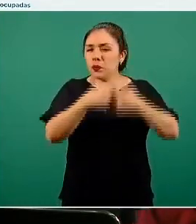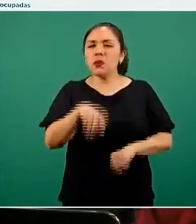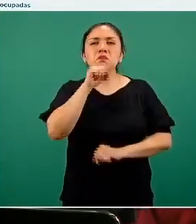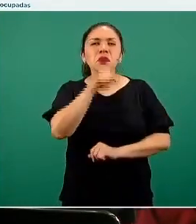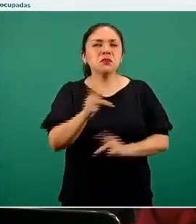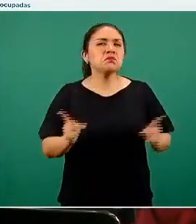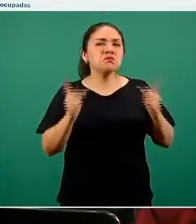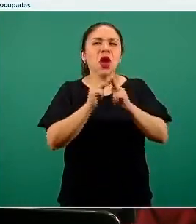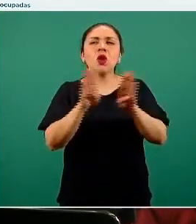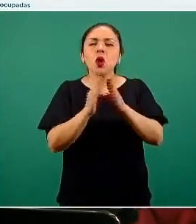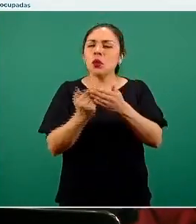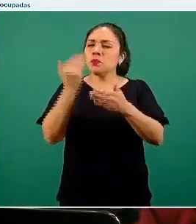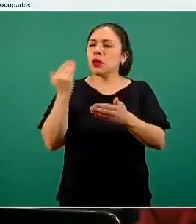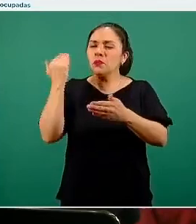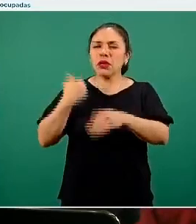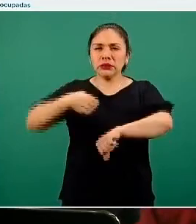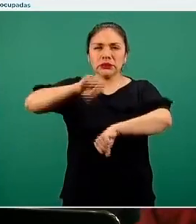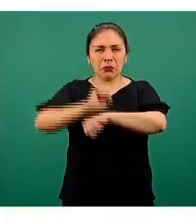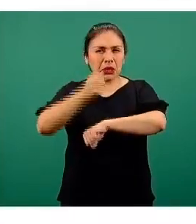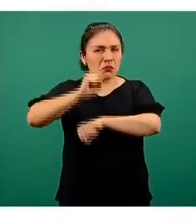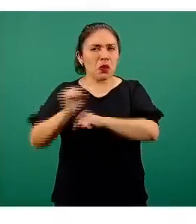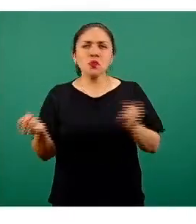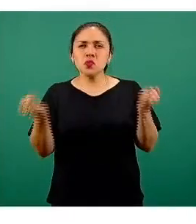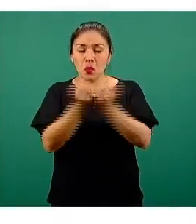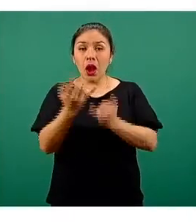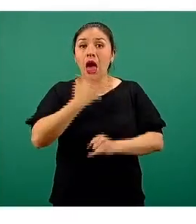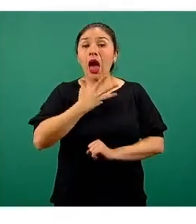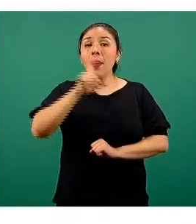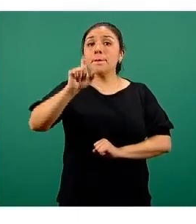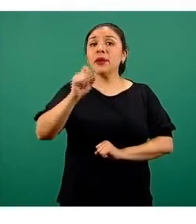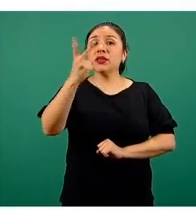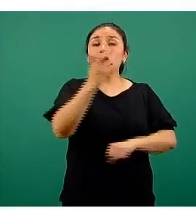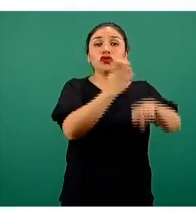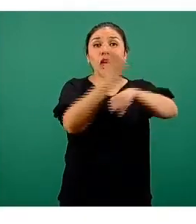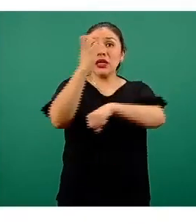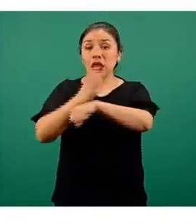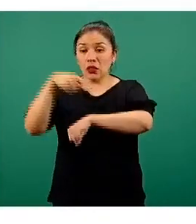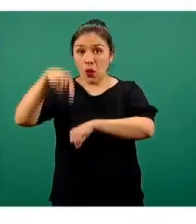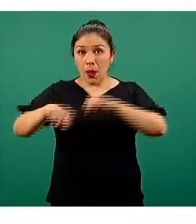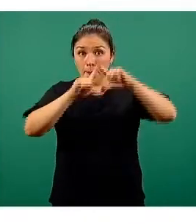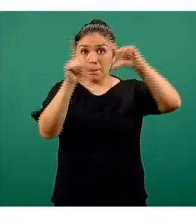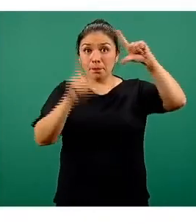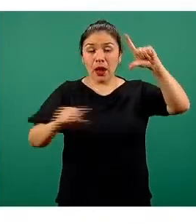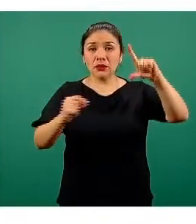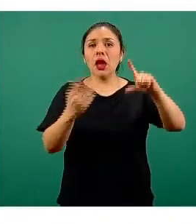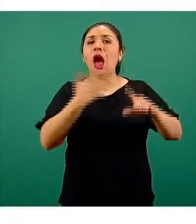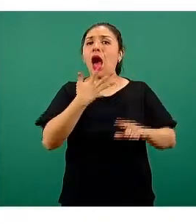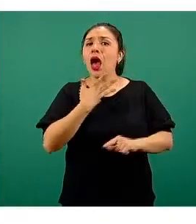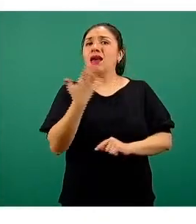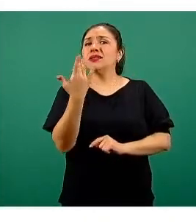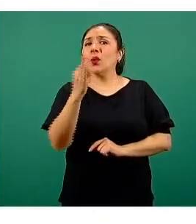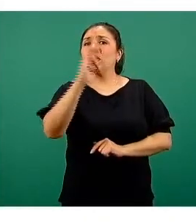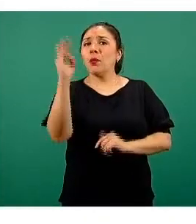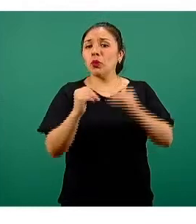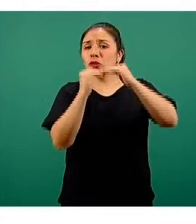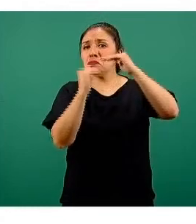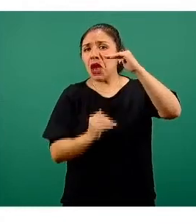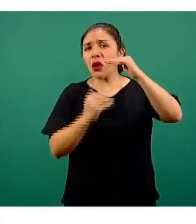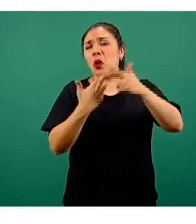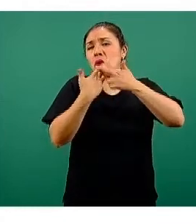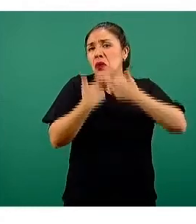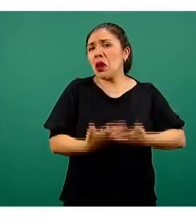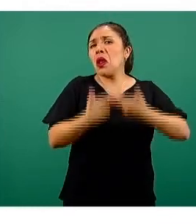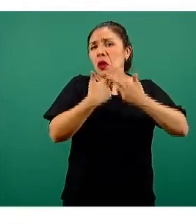semanas. 22 entidades, la mayoría de ellas en el país, tienen menos del 50% de ocupación.